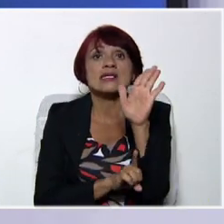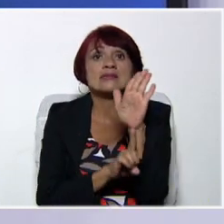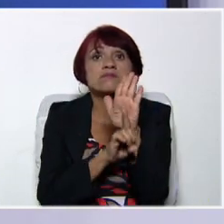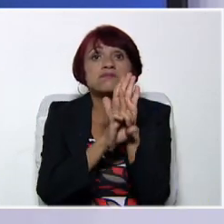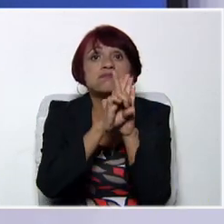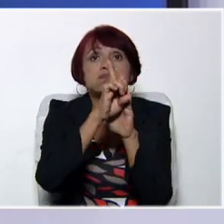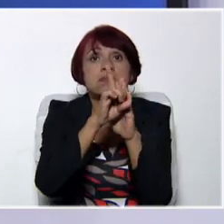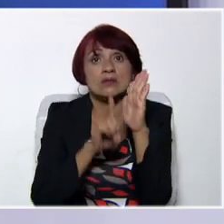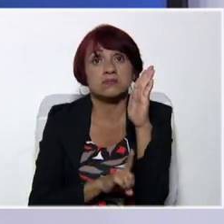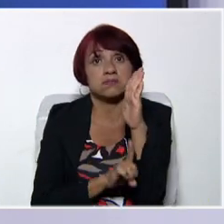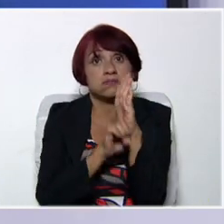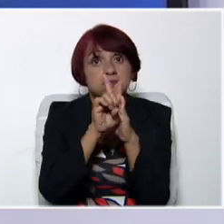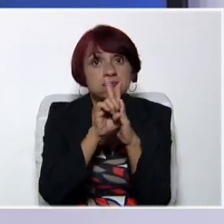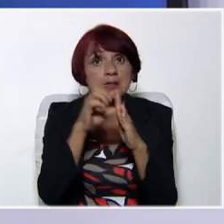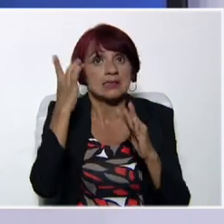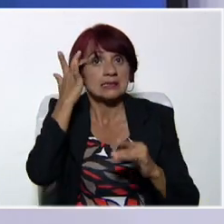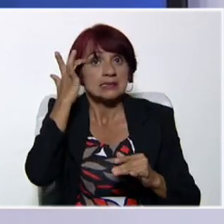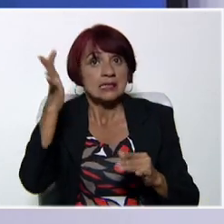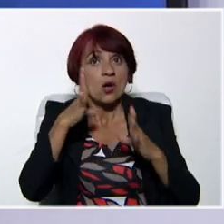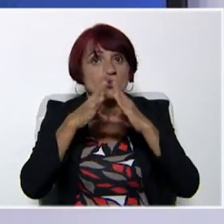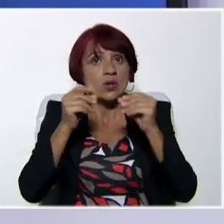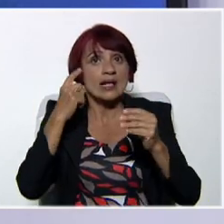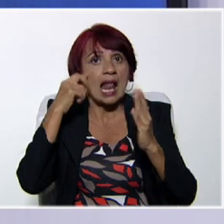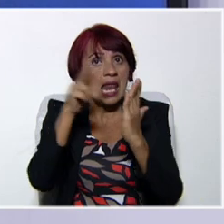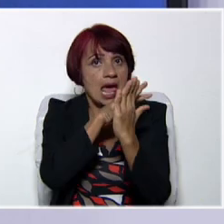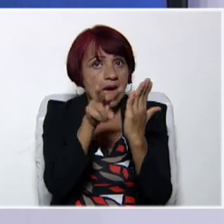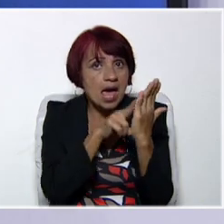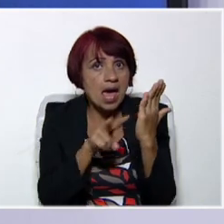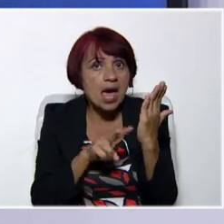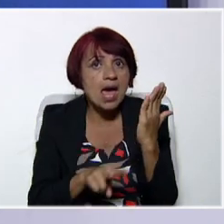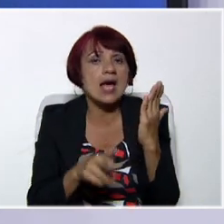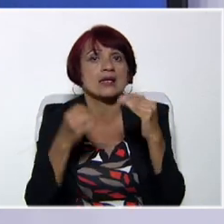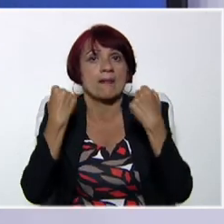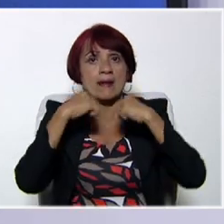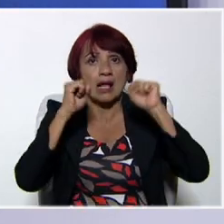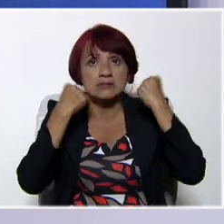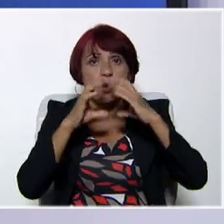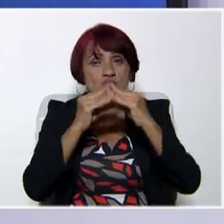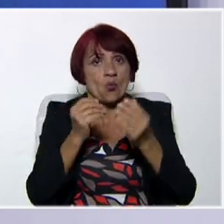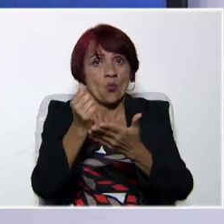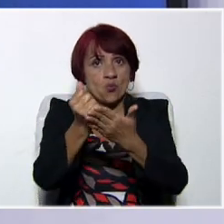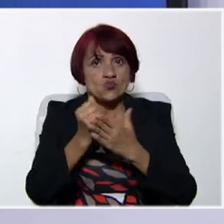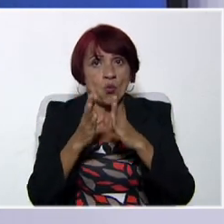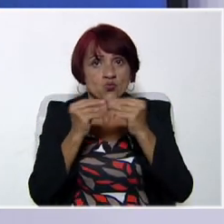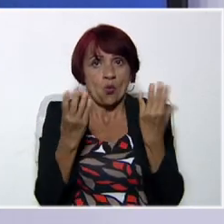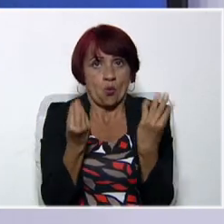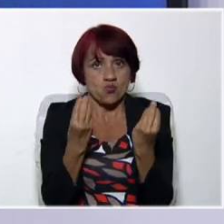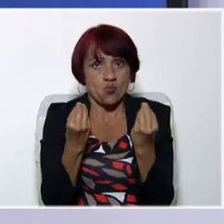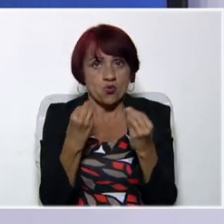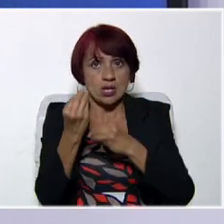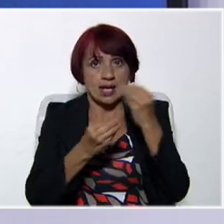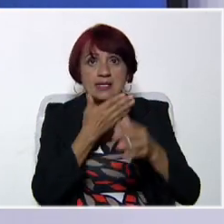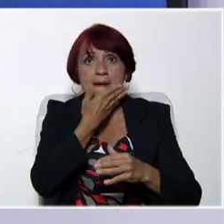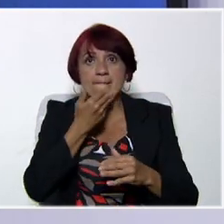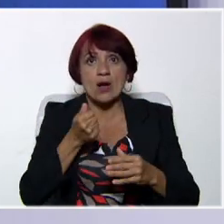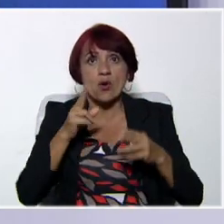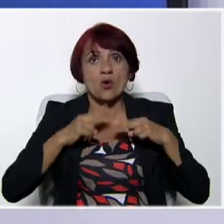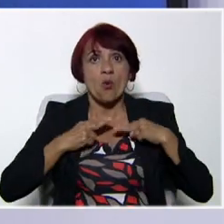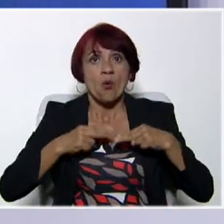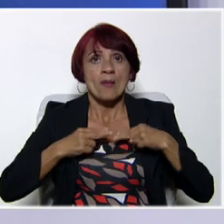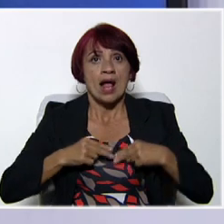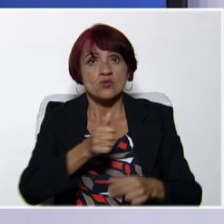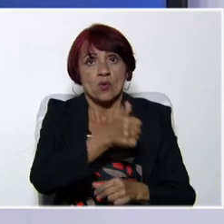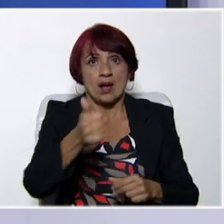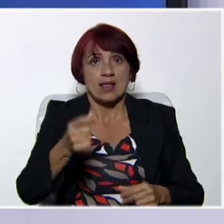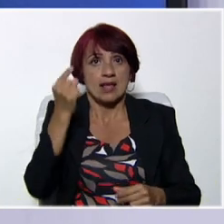nuestra intelectualidad. Tenemos que leer y eso nos va a ayudar muchísimo a hacer mejores seres humanos cada